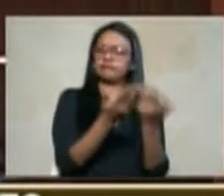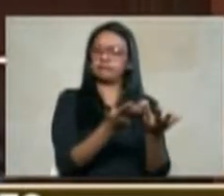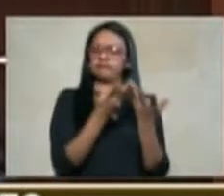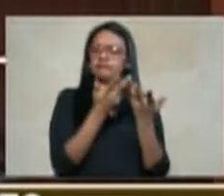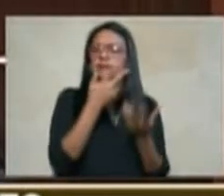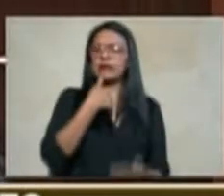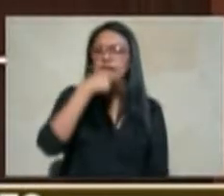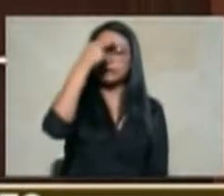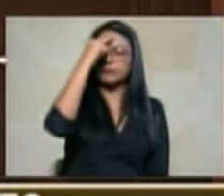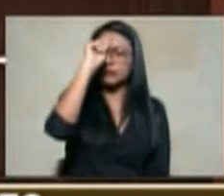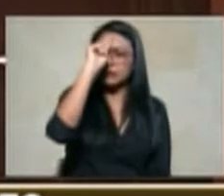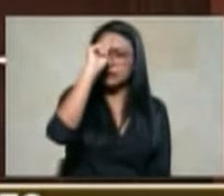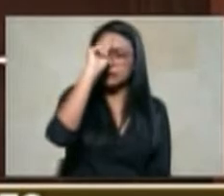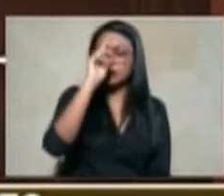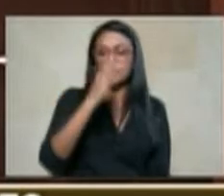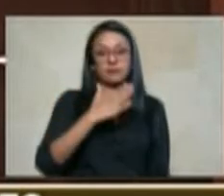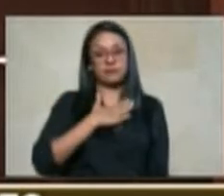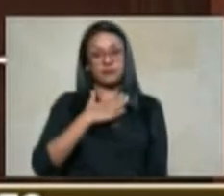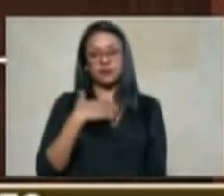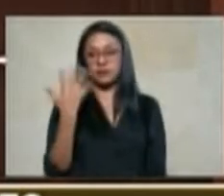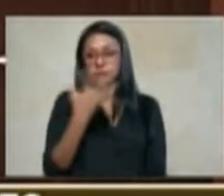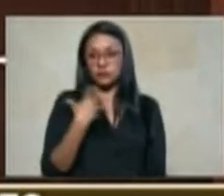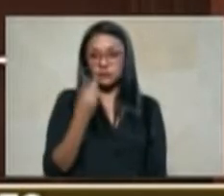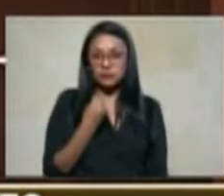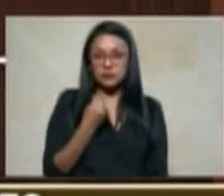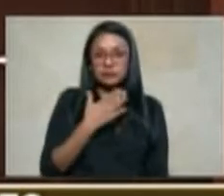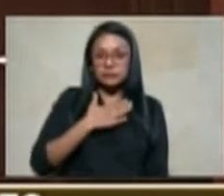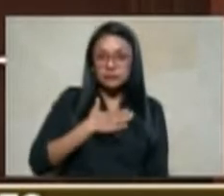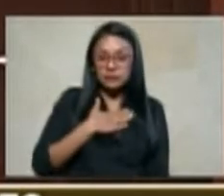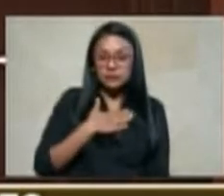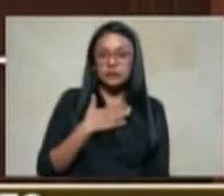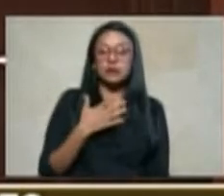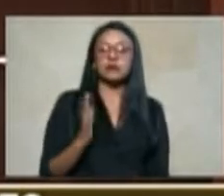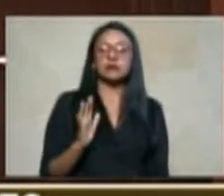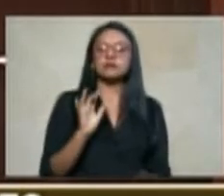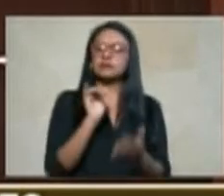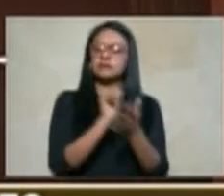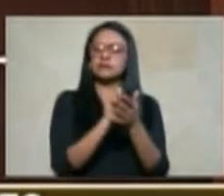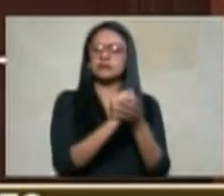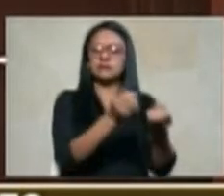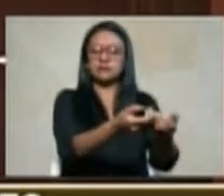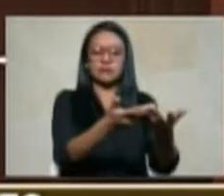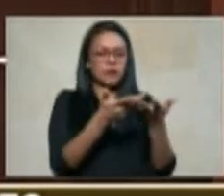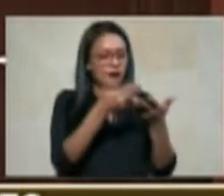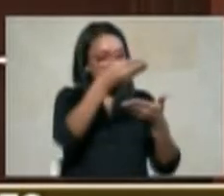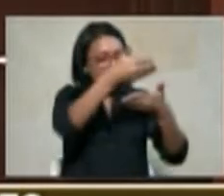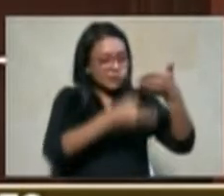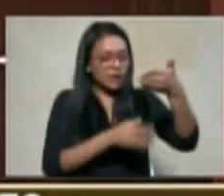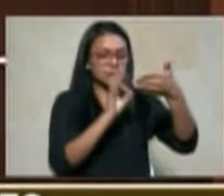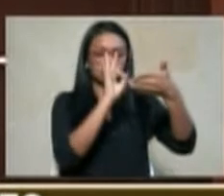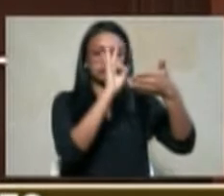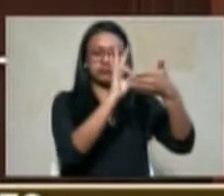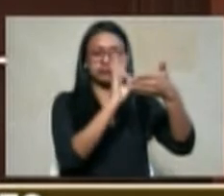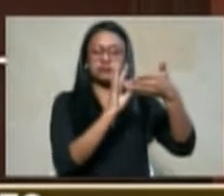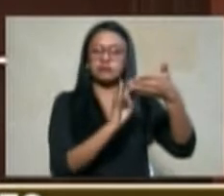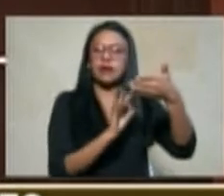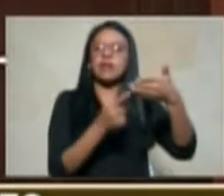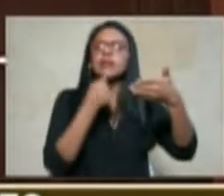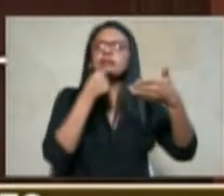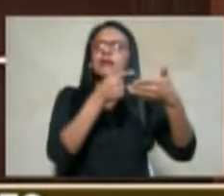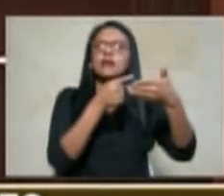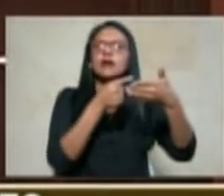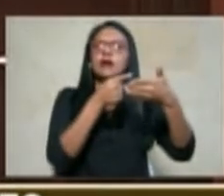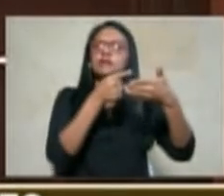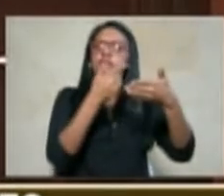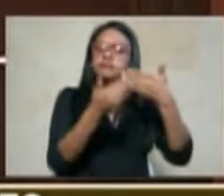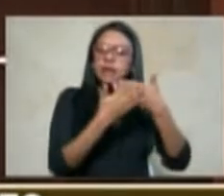supuesto es la de que el instrumento habla muy bien del carácter de impartir justicia según las